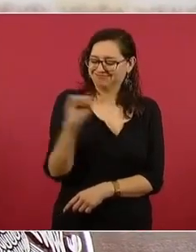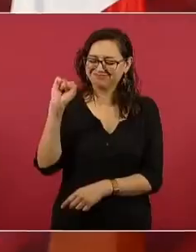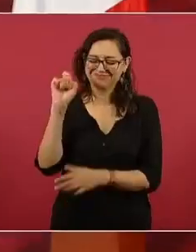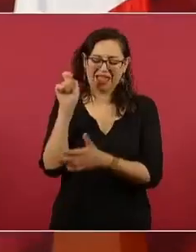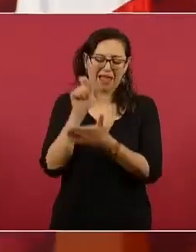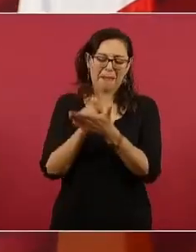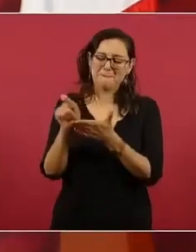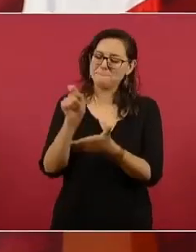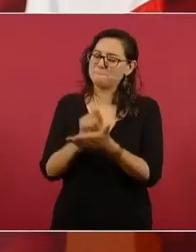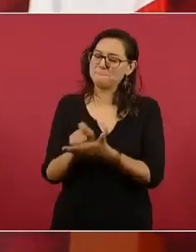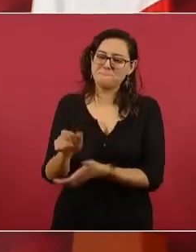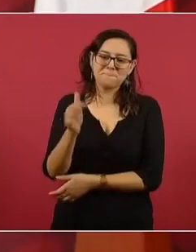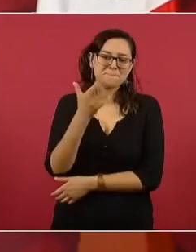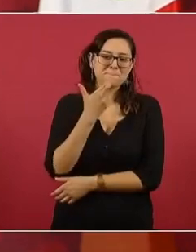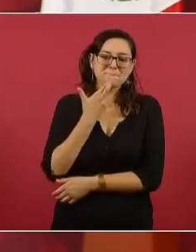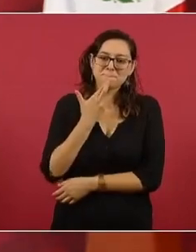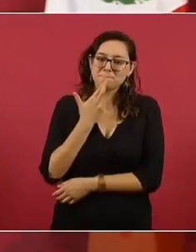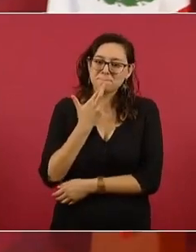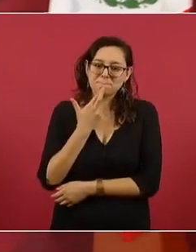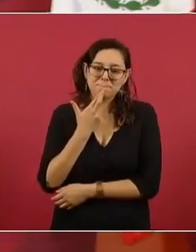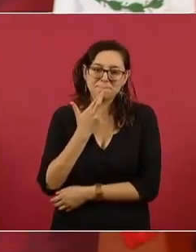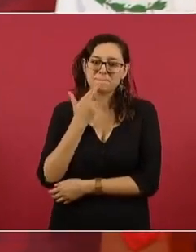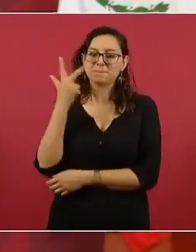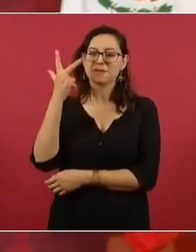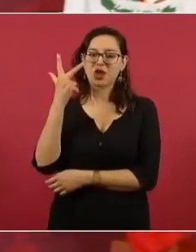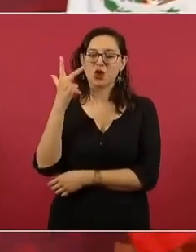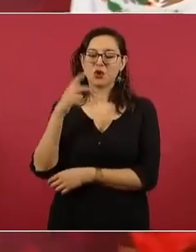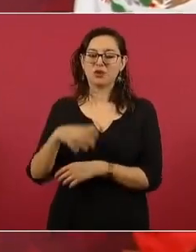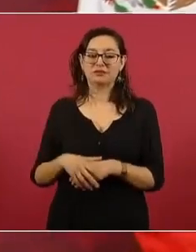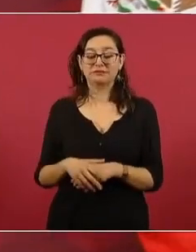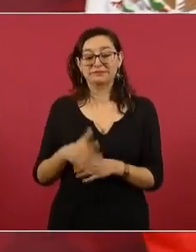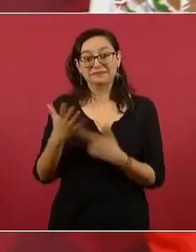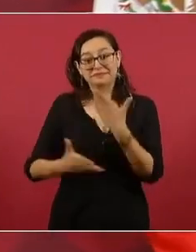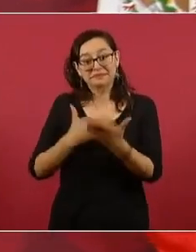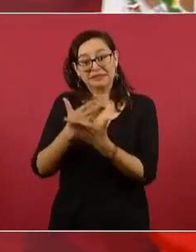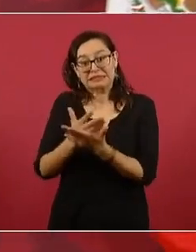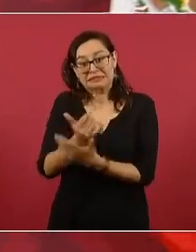Y ofrezco disculpas para que no hayan celos